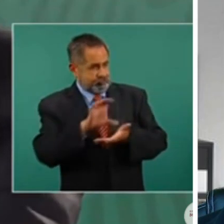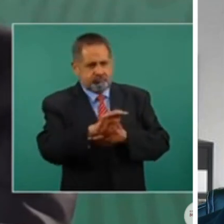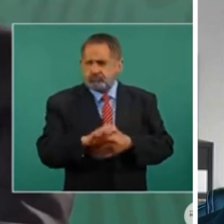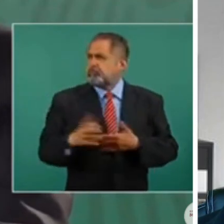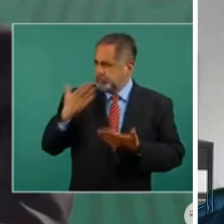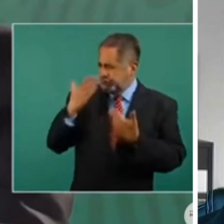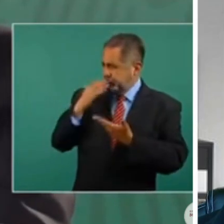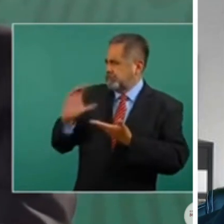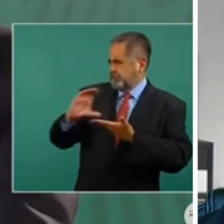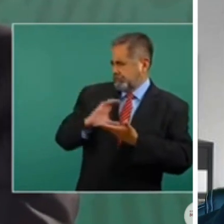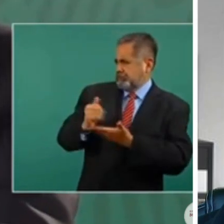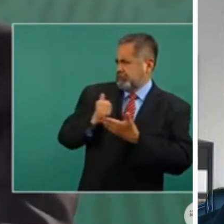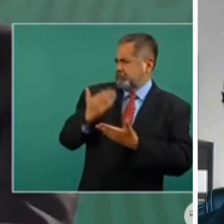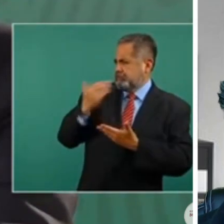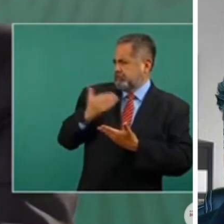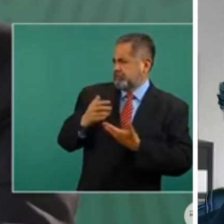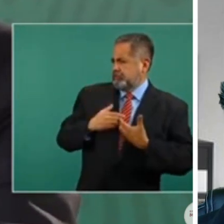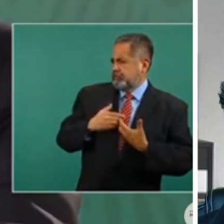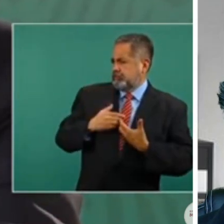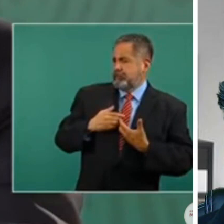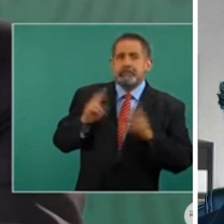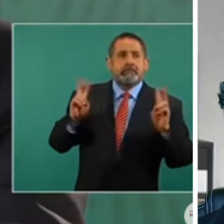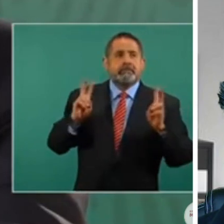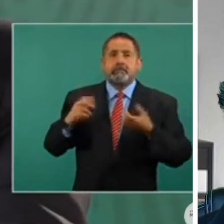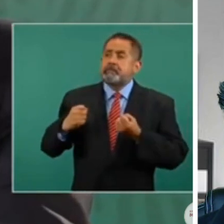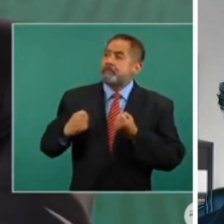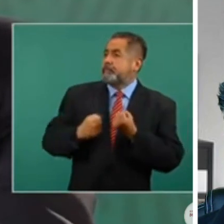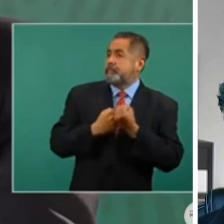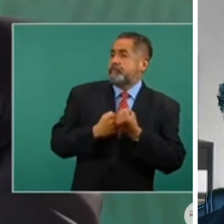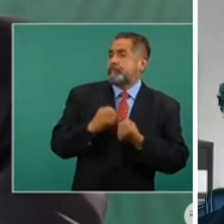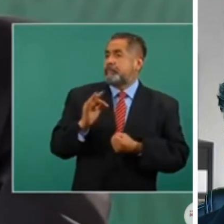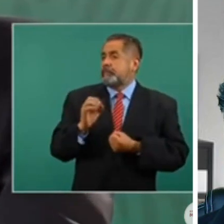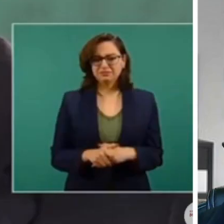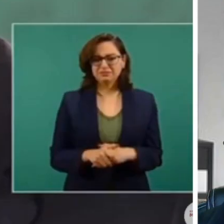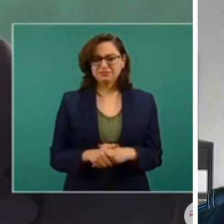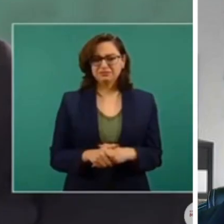Eso le llaman rescate o fomento a la inversión.